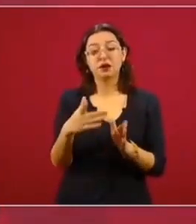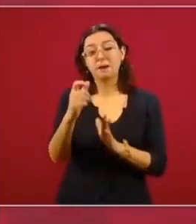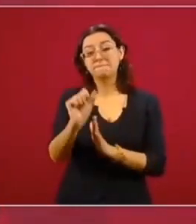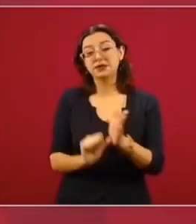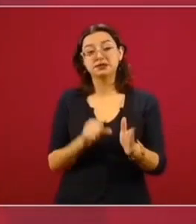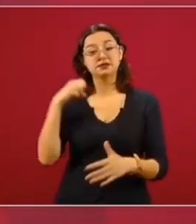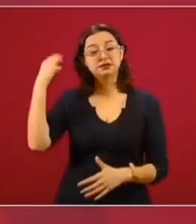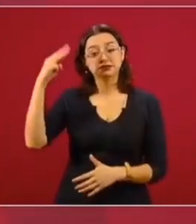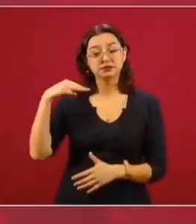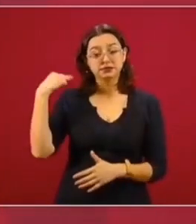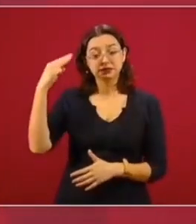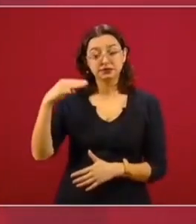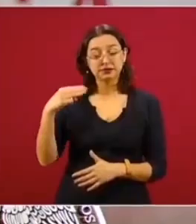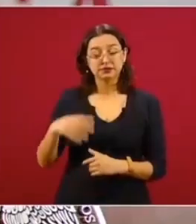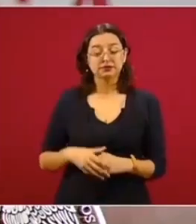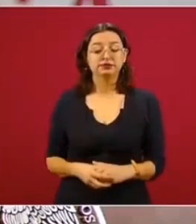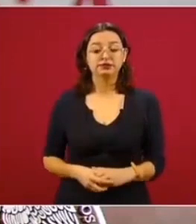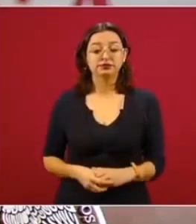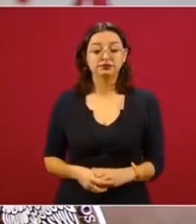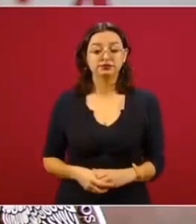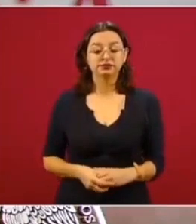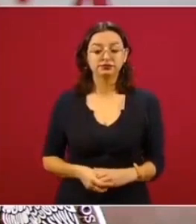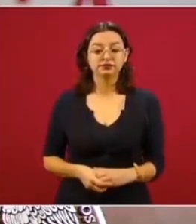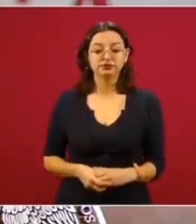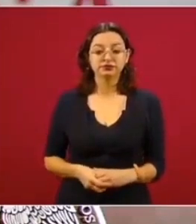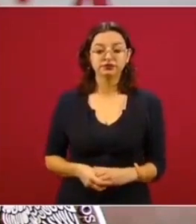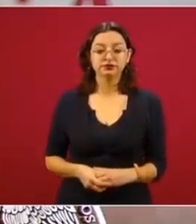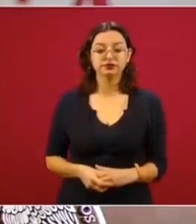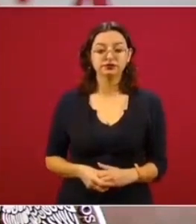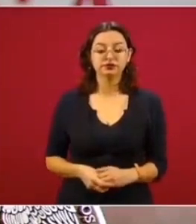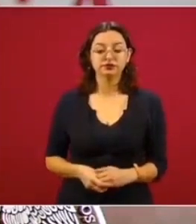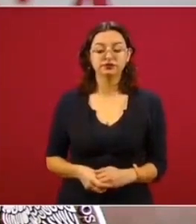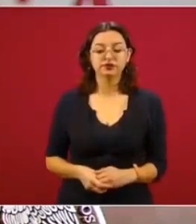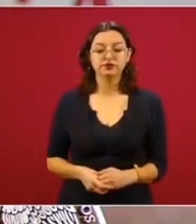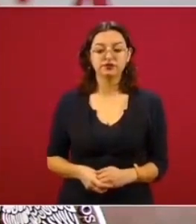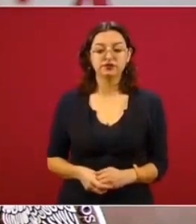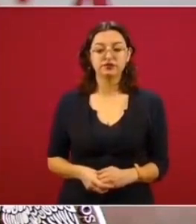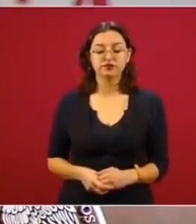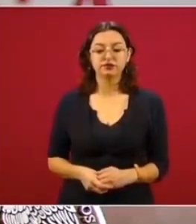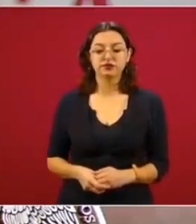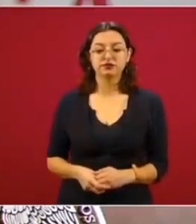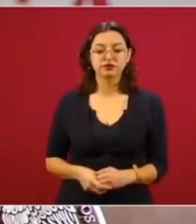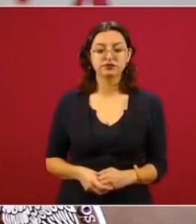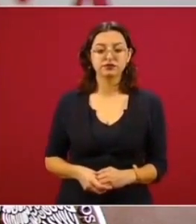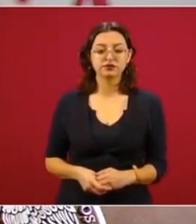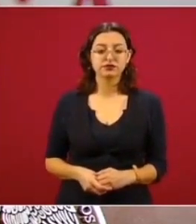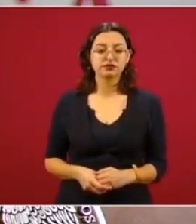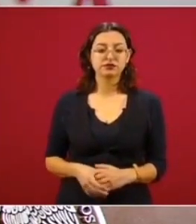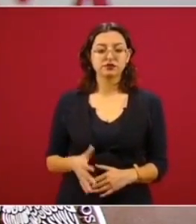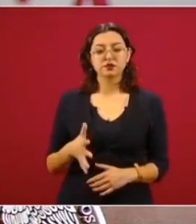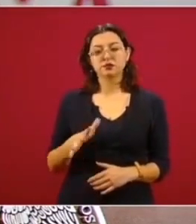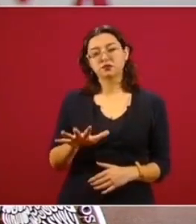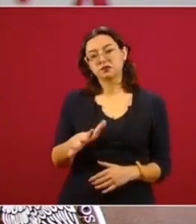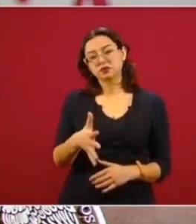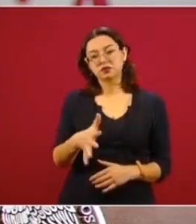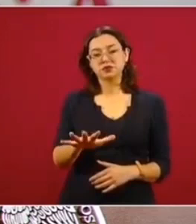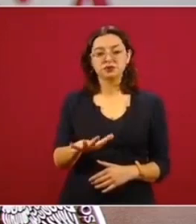alrededor de